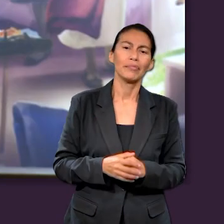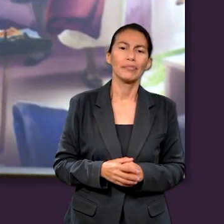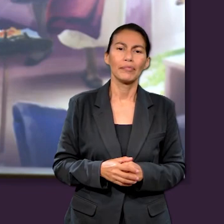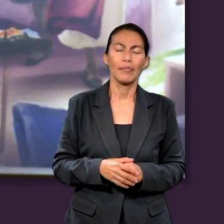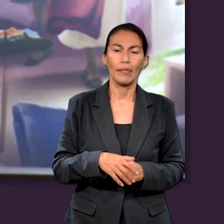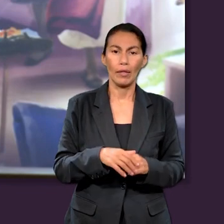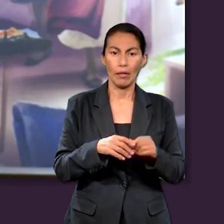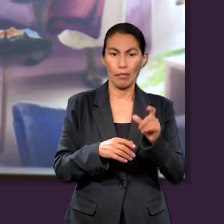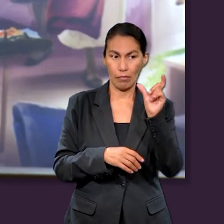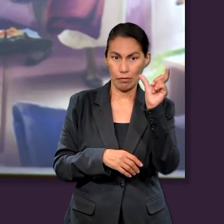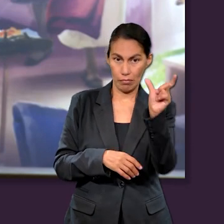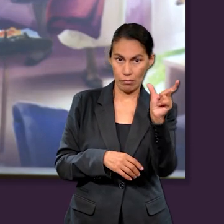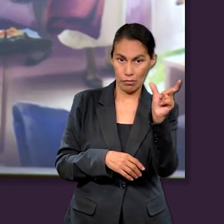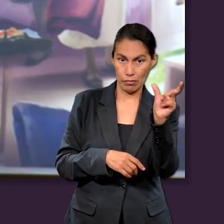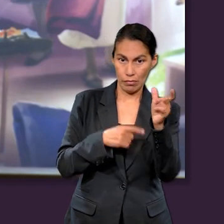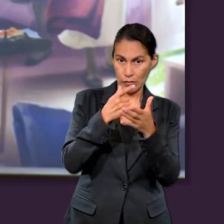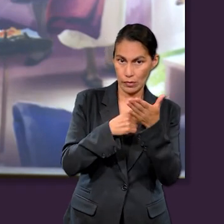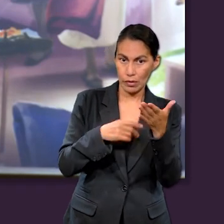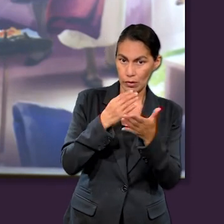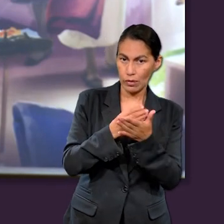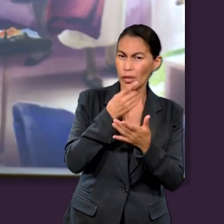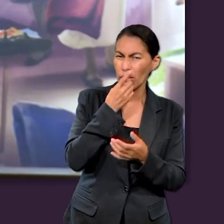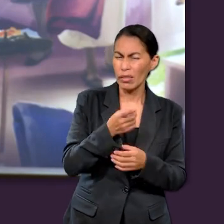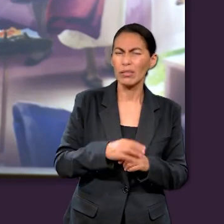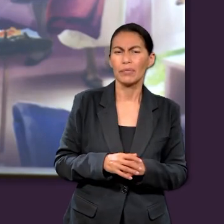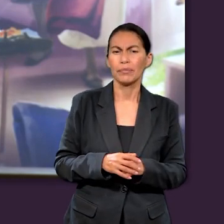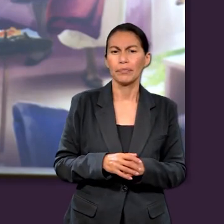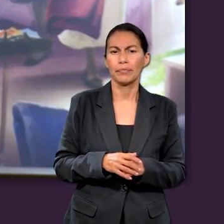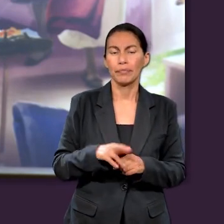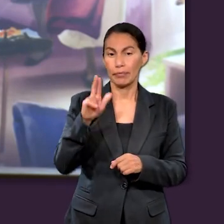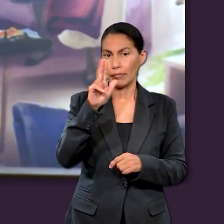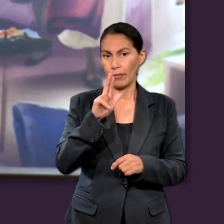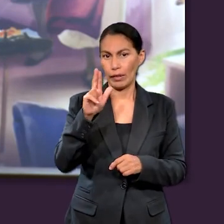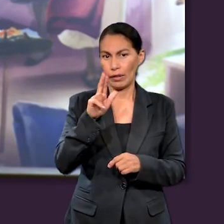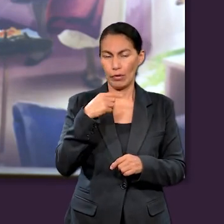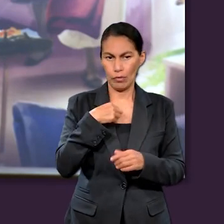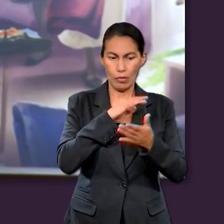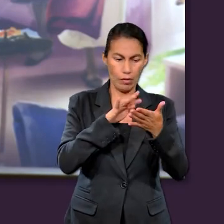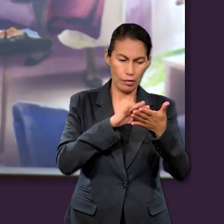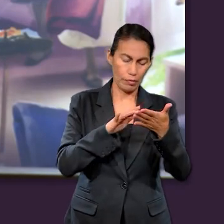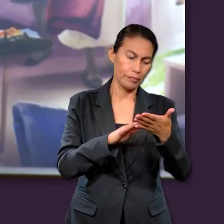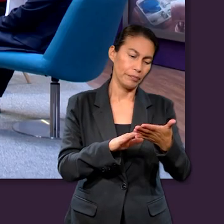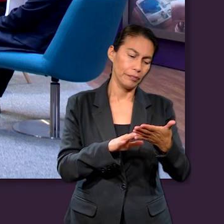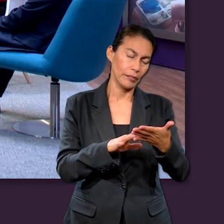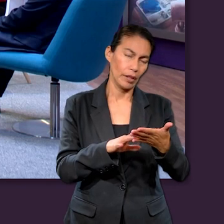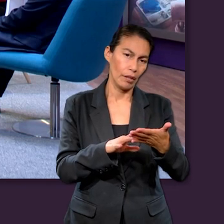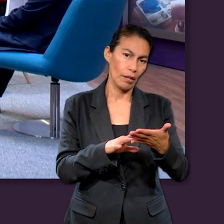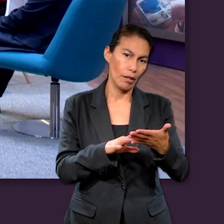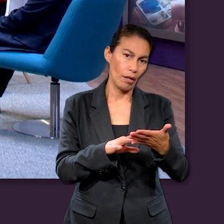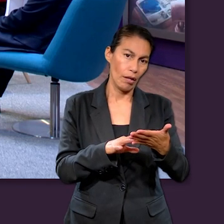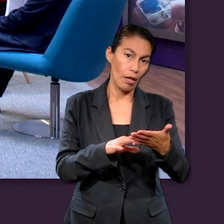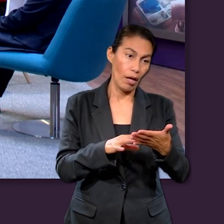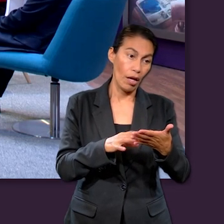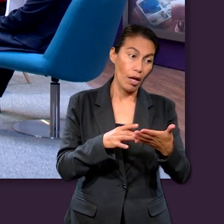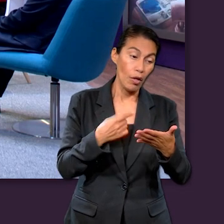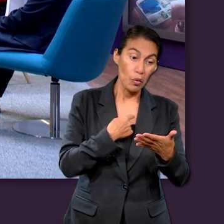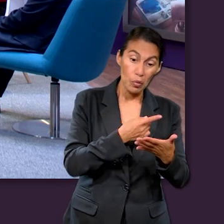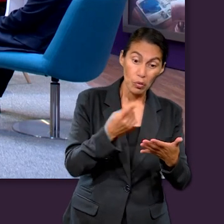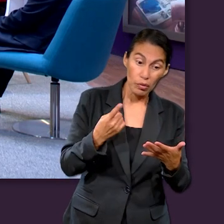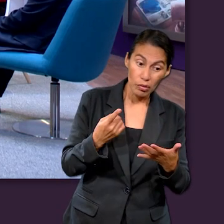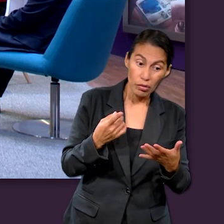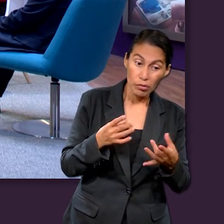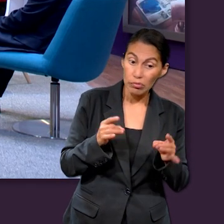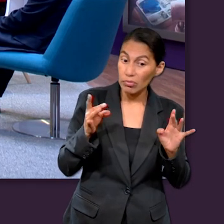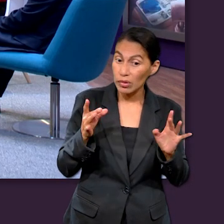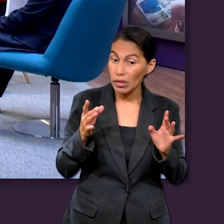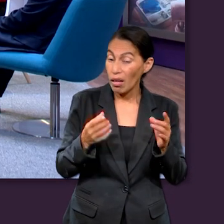cuidó también en el pasado. Y hay una frase que dice la lección para el día martes que quisiera leer, hecho textual. dice,